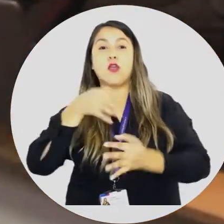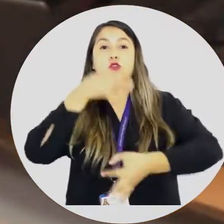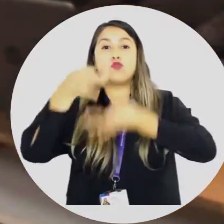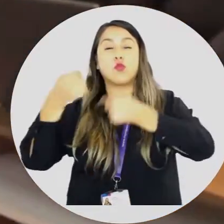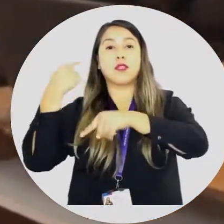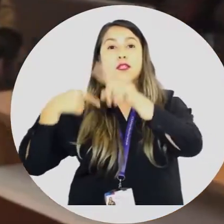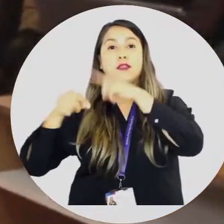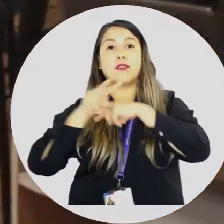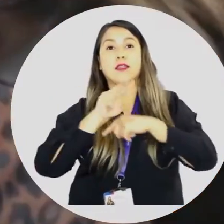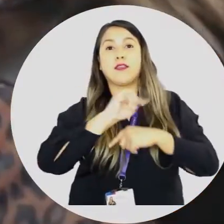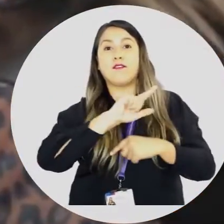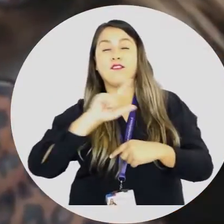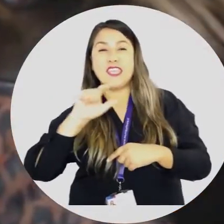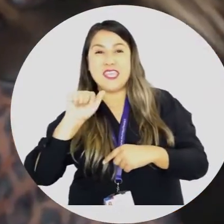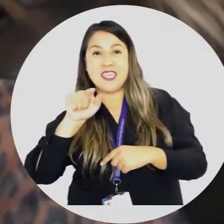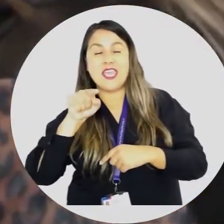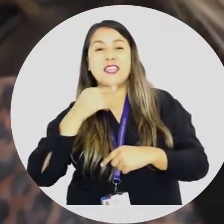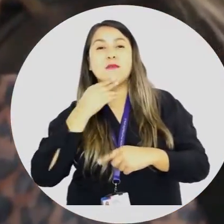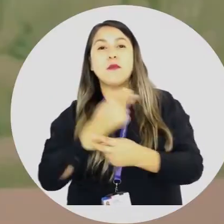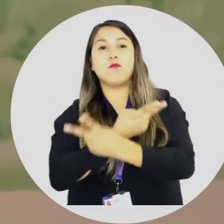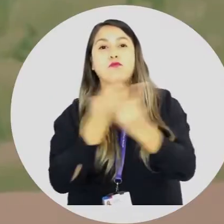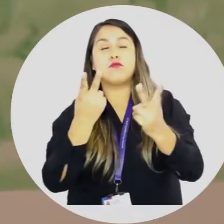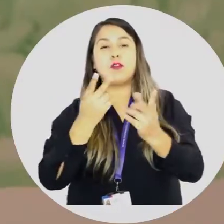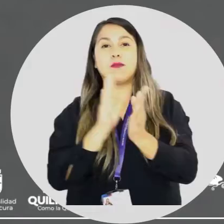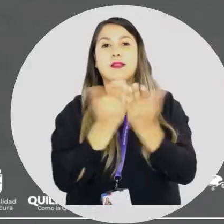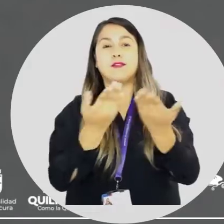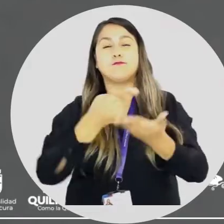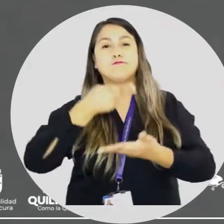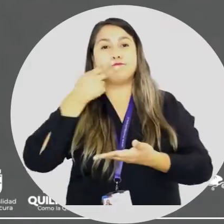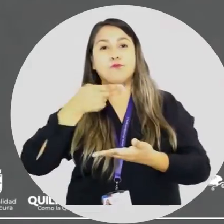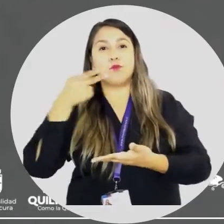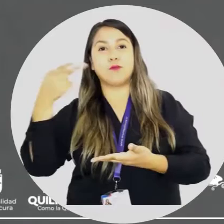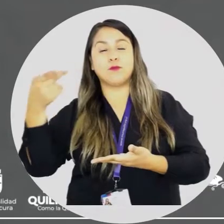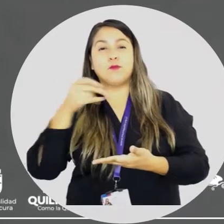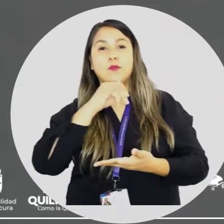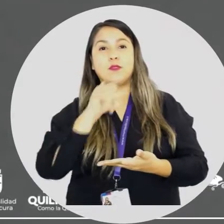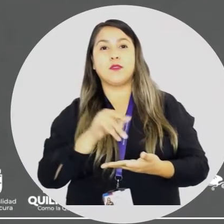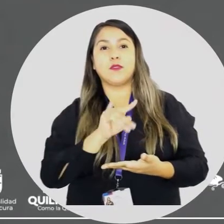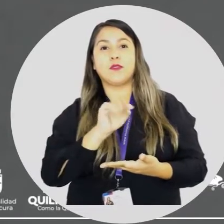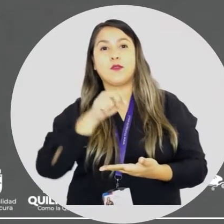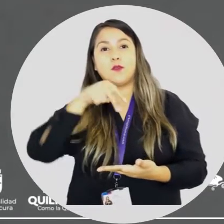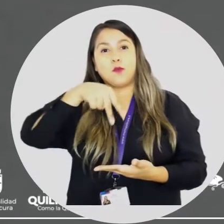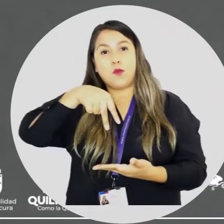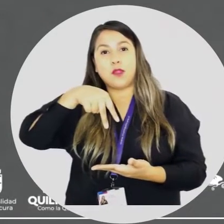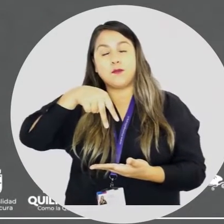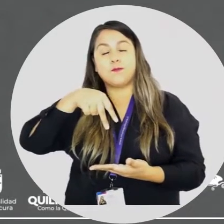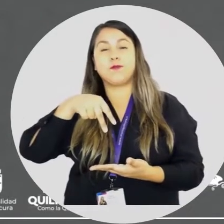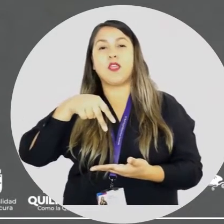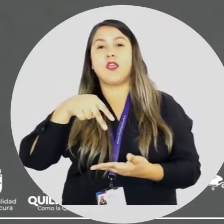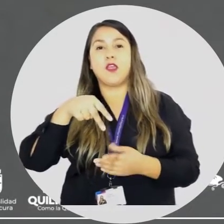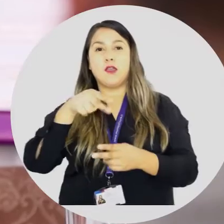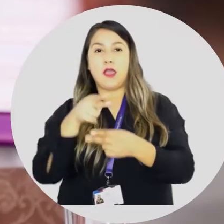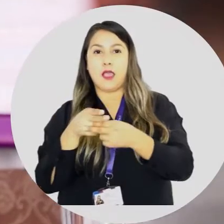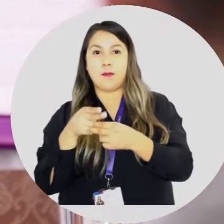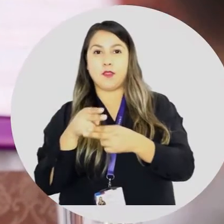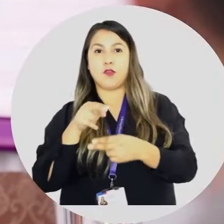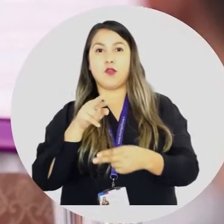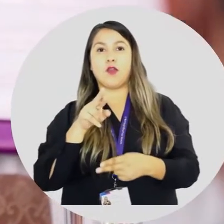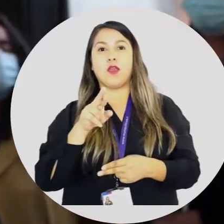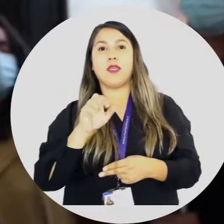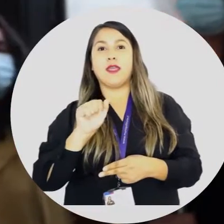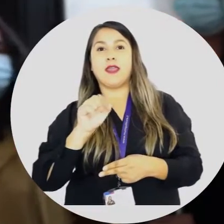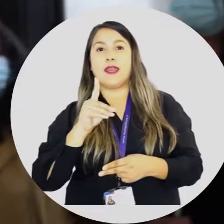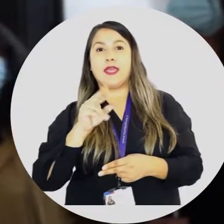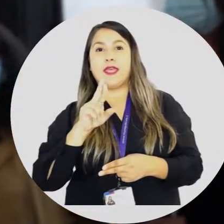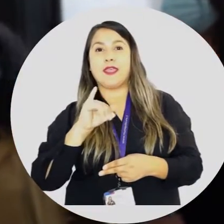la historia de la Villa Gildemeister, y publicamos el libro Poesía de Juan Radrigán. Durante los primeros